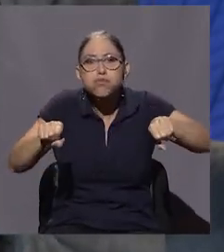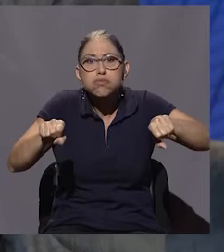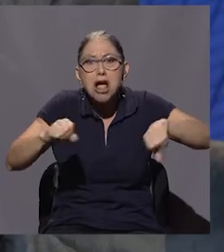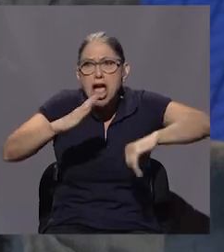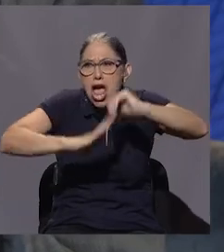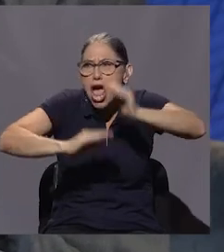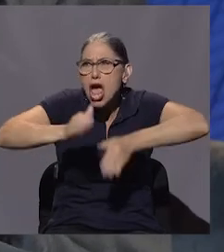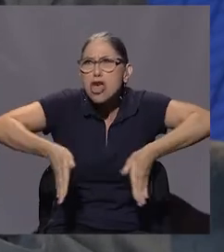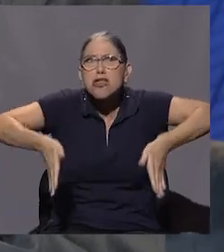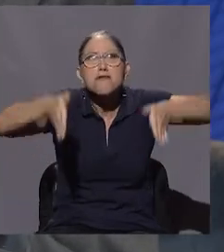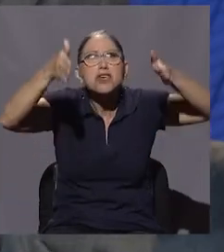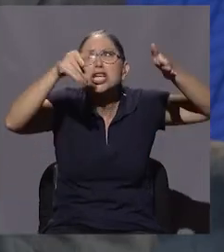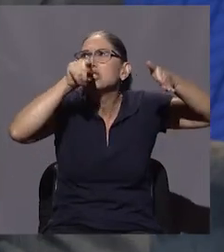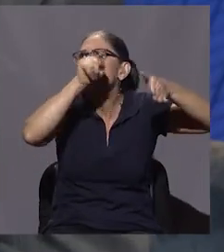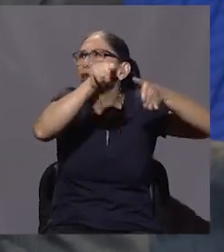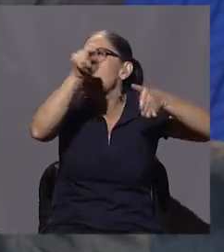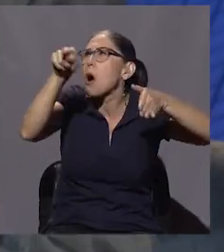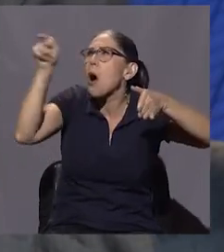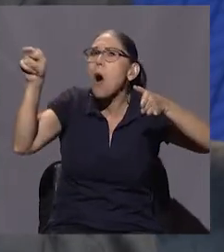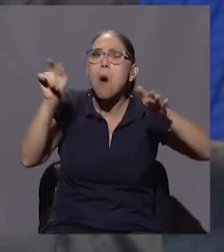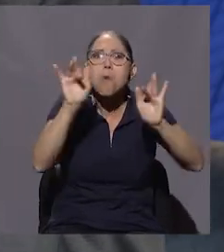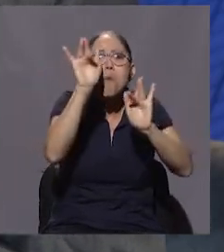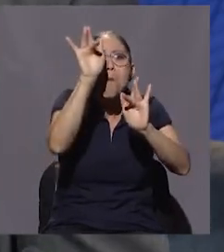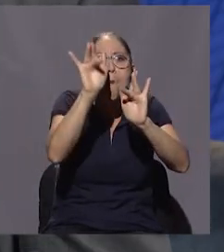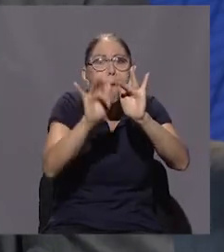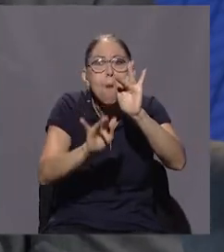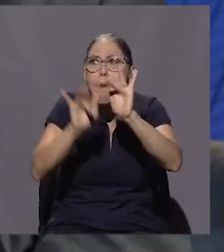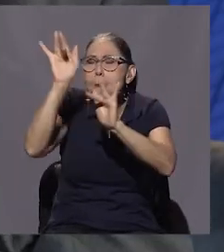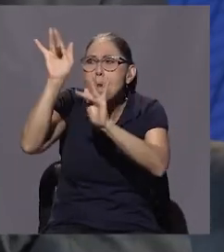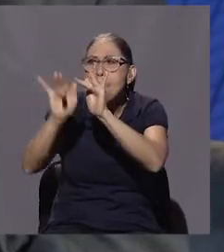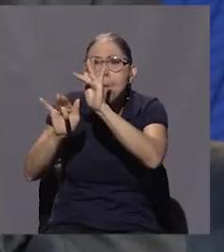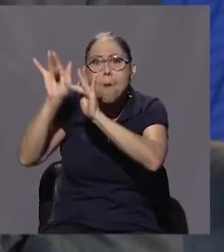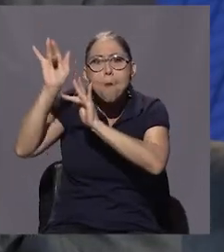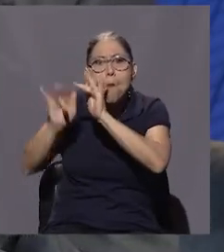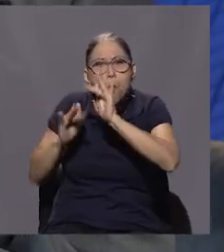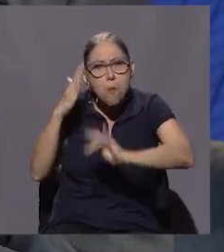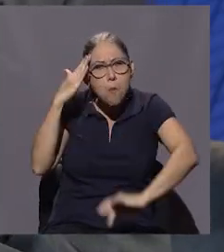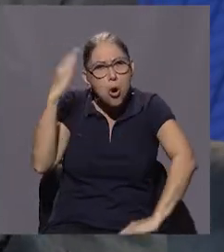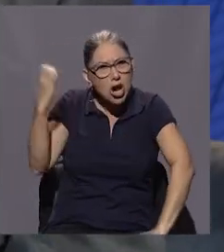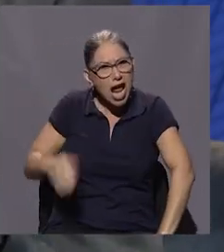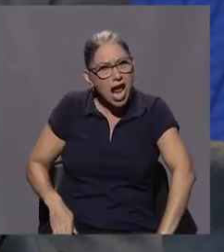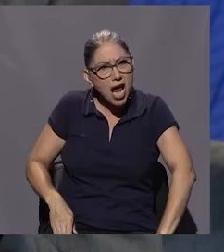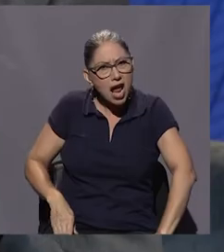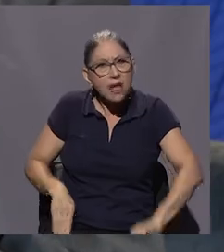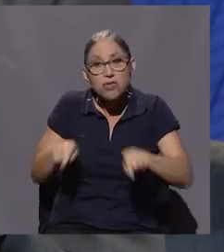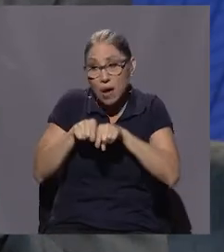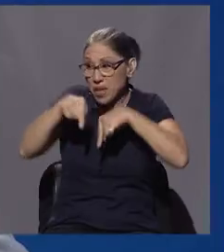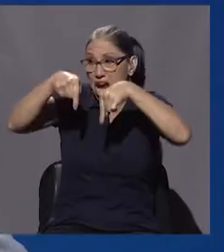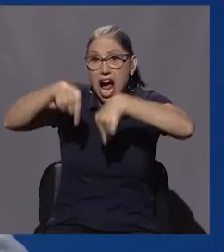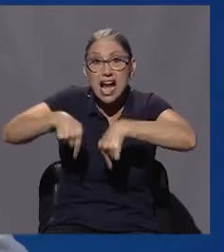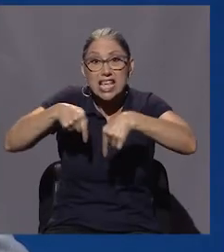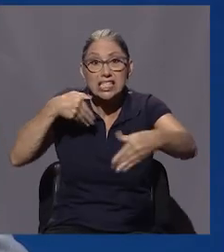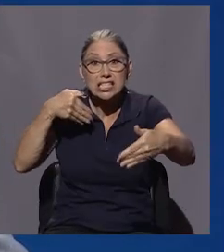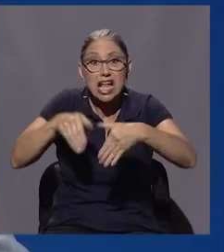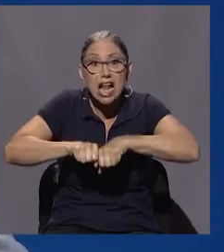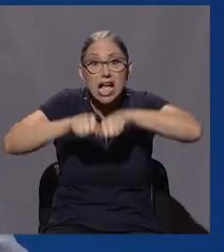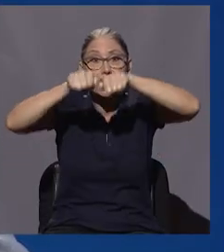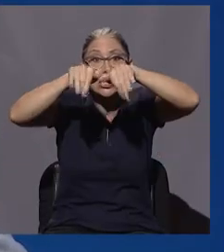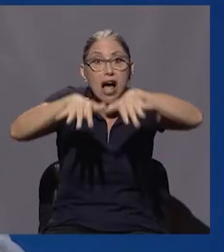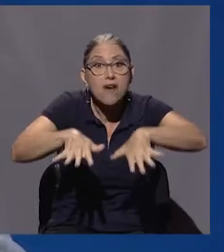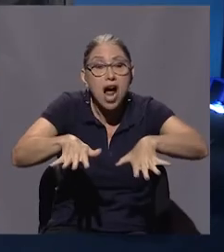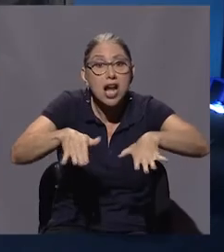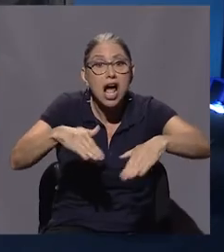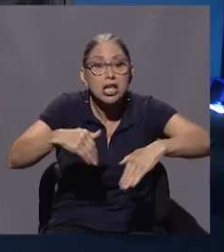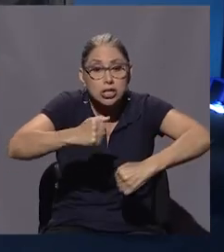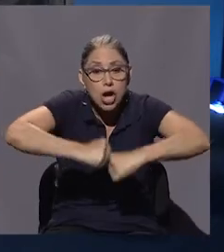Y aquí nos están construyendo por la sabana también unos muy raros. Y la gente no lo dice. En crisis, Tomás, en plena